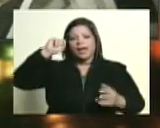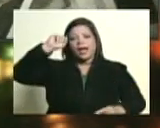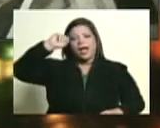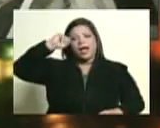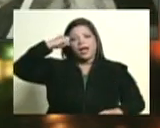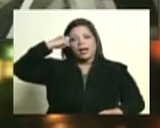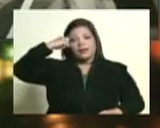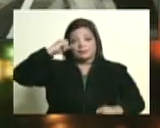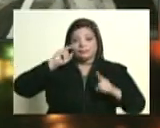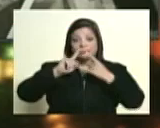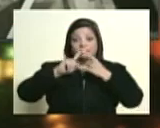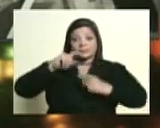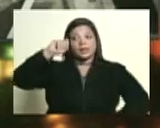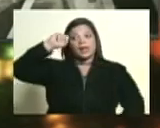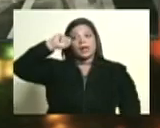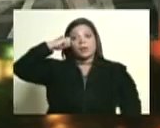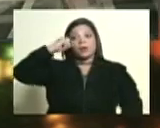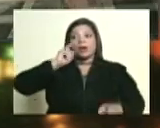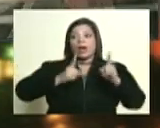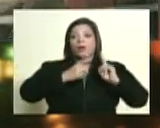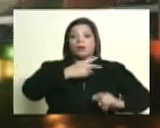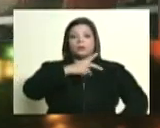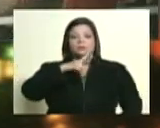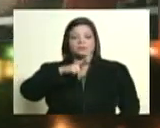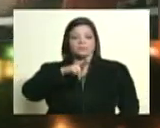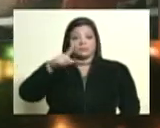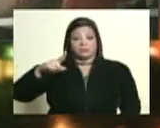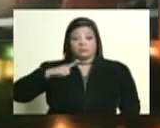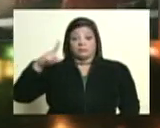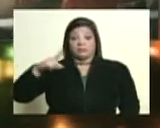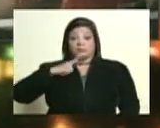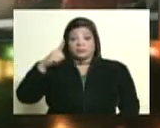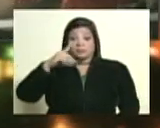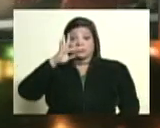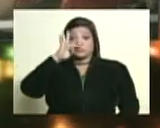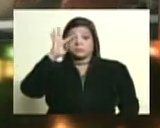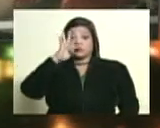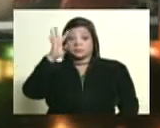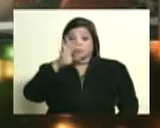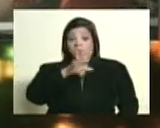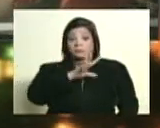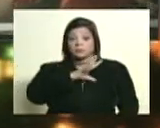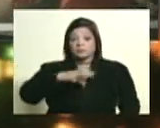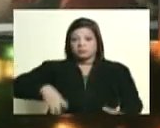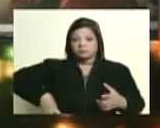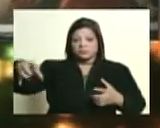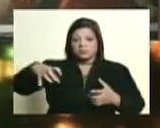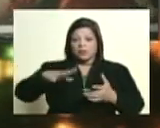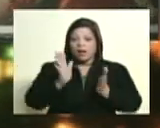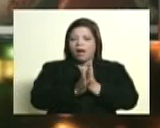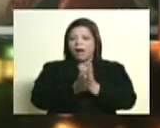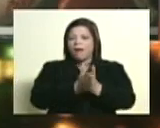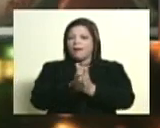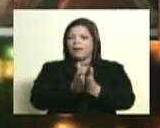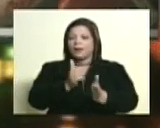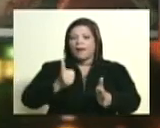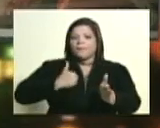Bolívar, que las élites, las oligarquías, se apropian de...